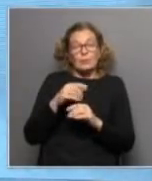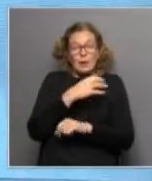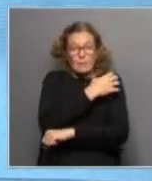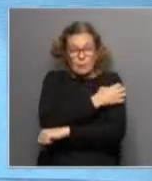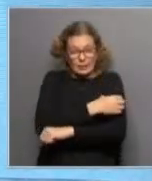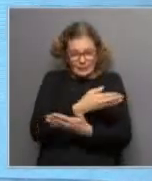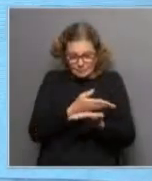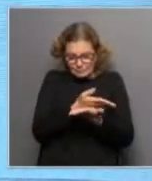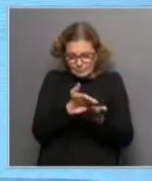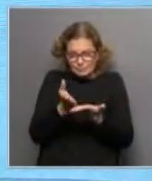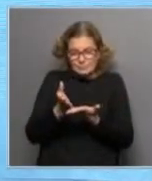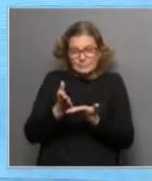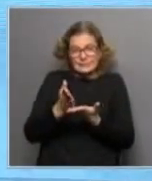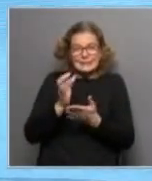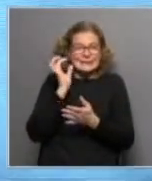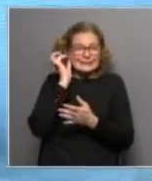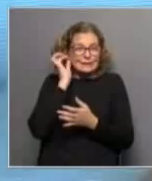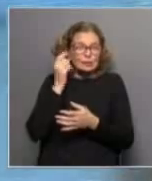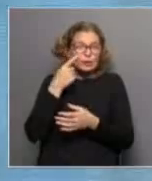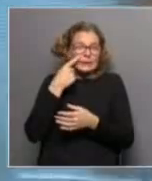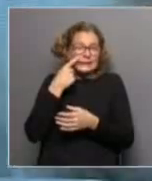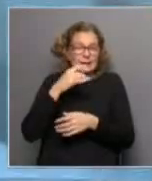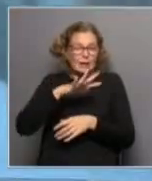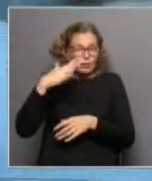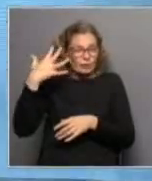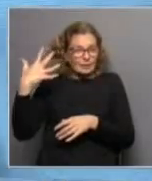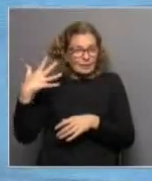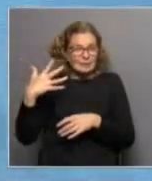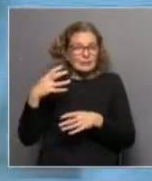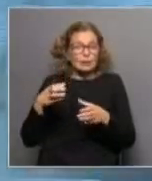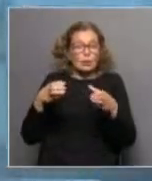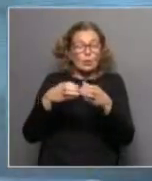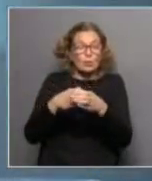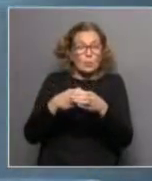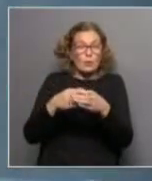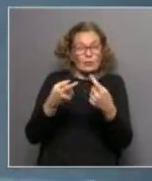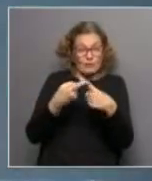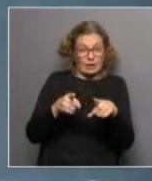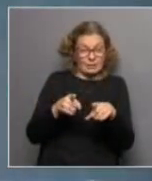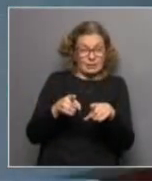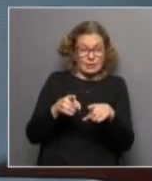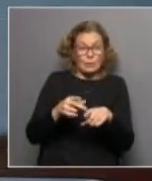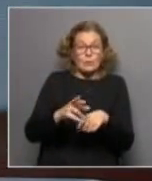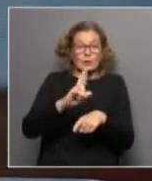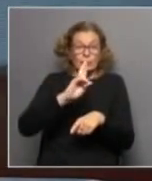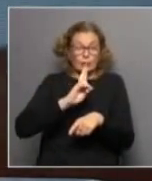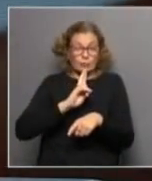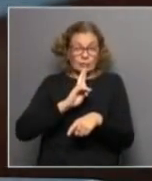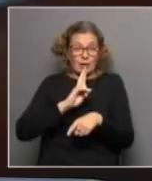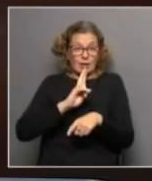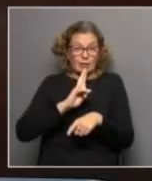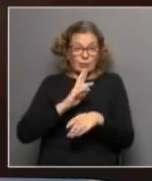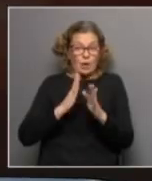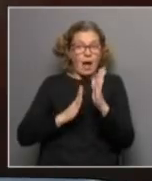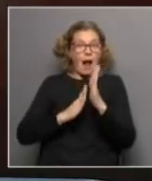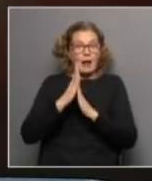multidimensional, tanto en niños, niñas y adolescentes, como en población general, o como en otras poblaciones, arrojan resultados bastante más